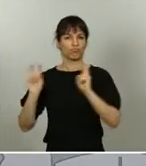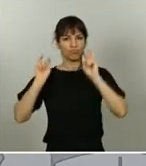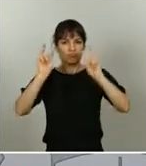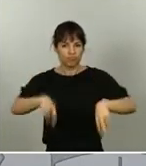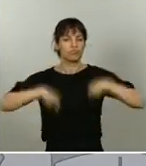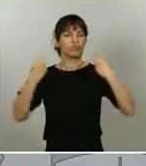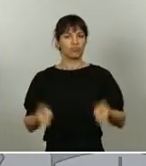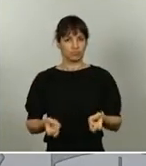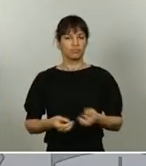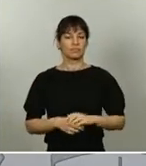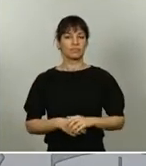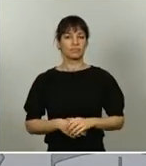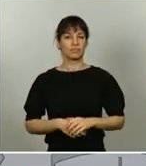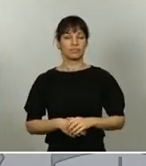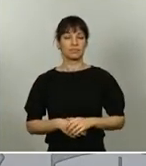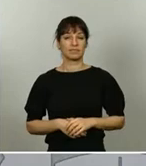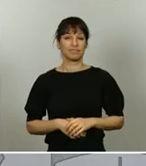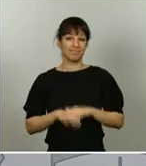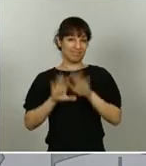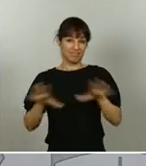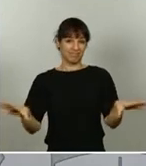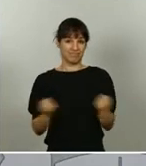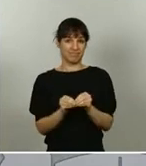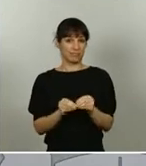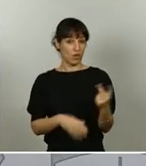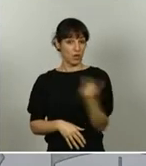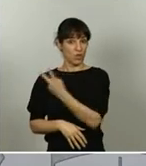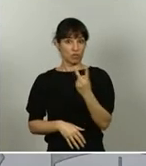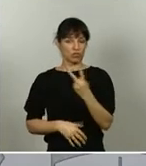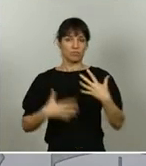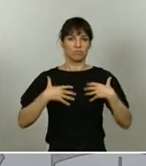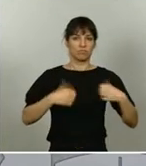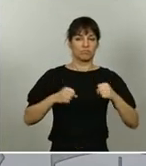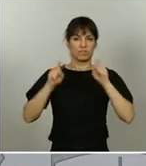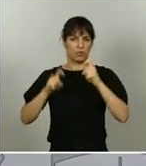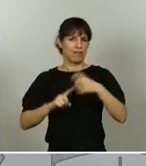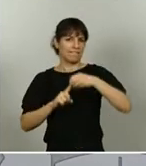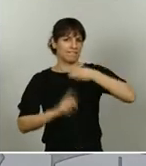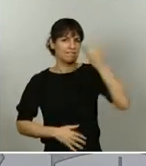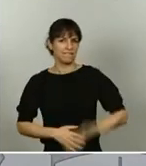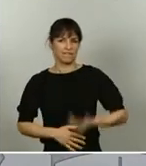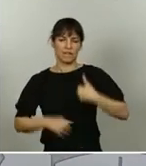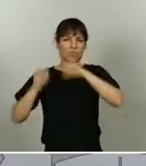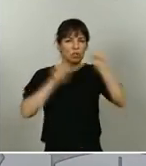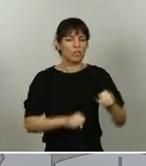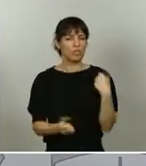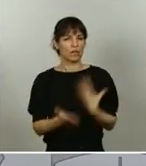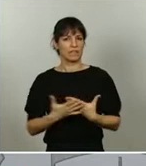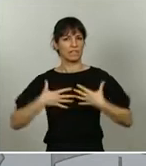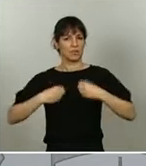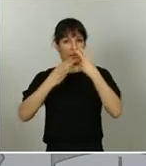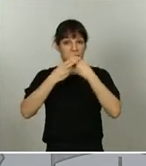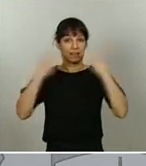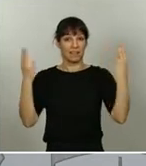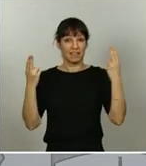Son, en definitiva, absolutamente esenciales esas protecciones y esa garantía de salud y libertad. Sin ellas, no será